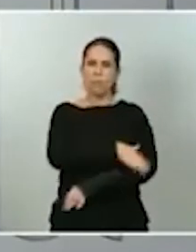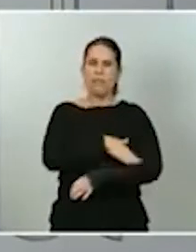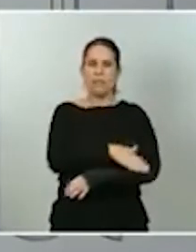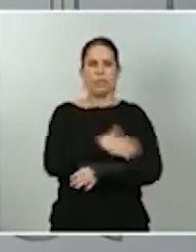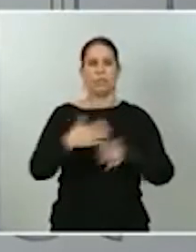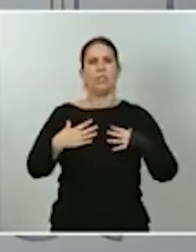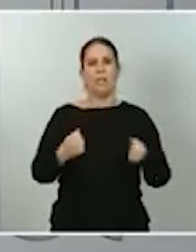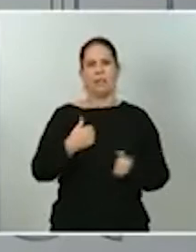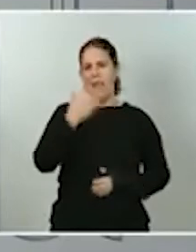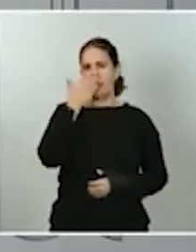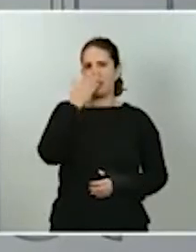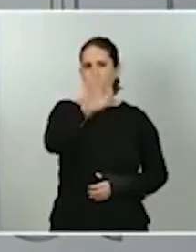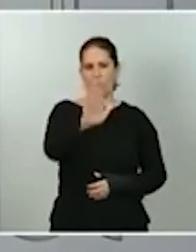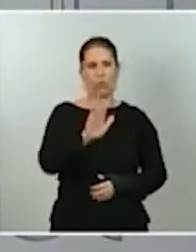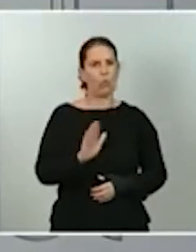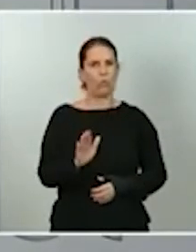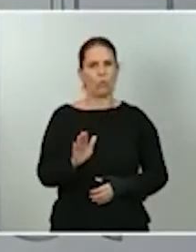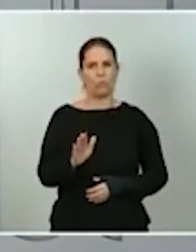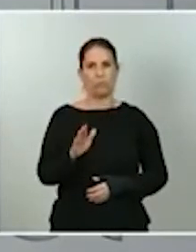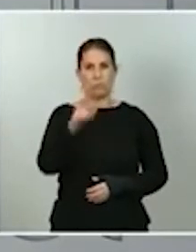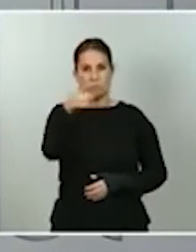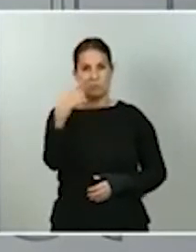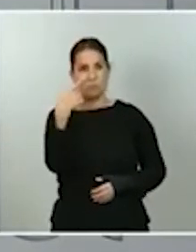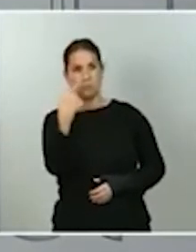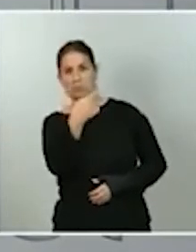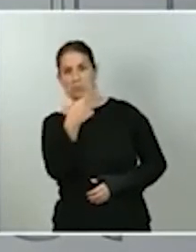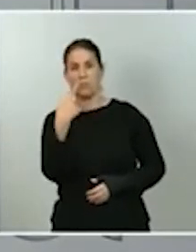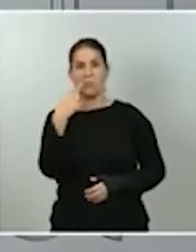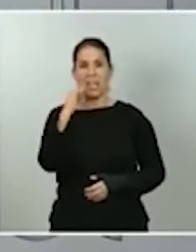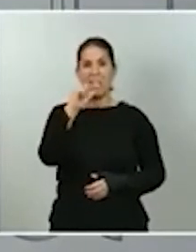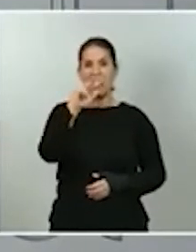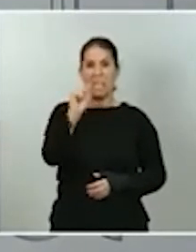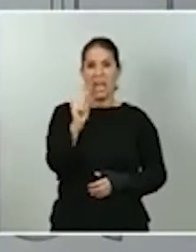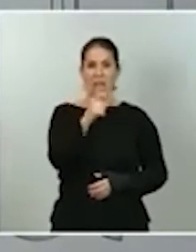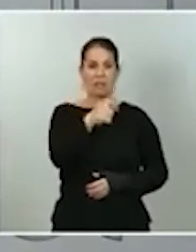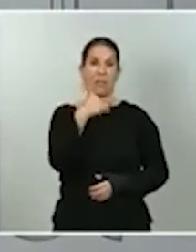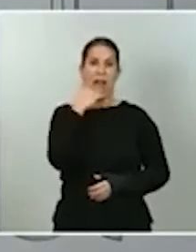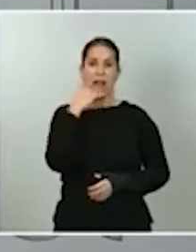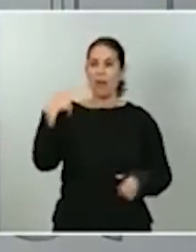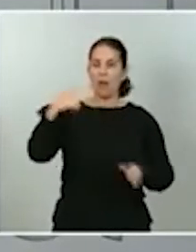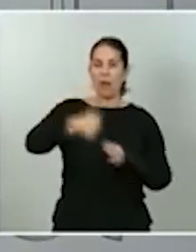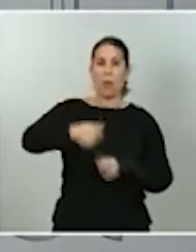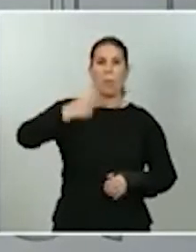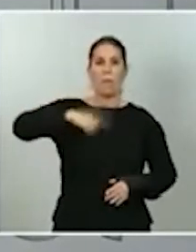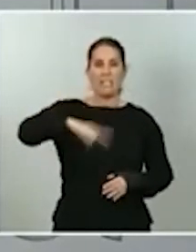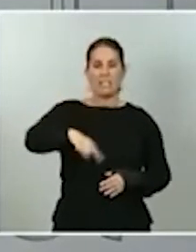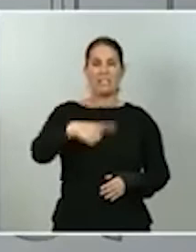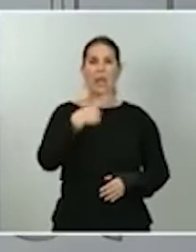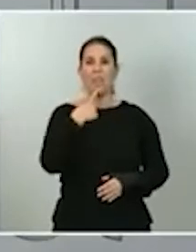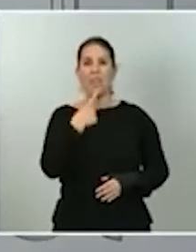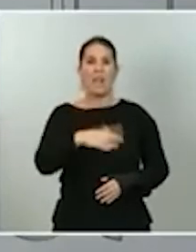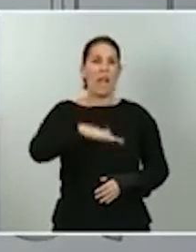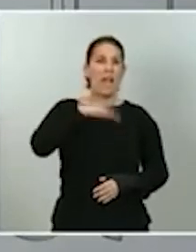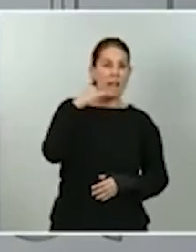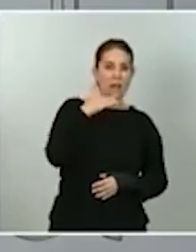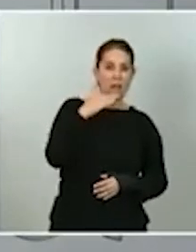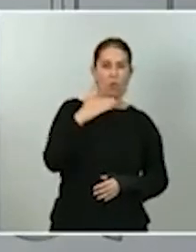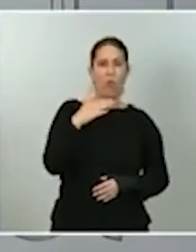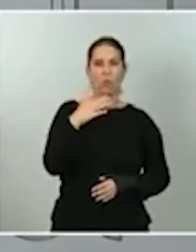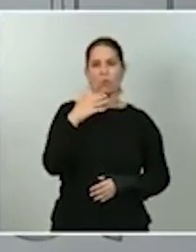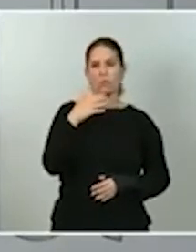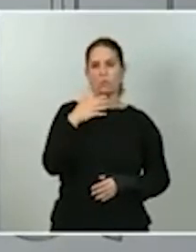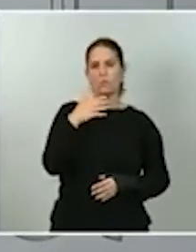Illa, que no habrán escuchado ustedes de su boca que durante todos estos meses que dura la pandemia haya hecho ningún tipo de reproche, todo lo contrario,